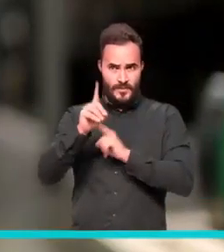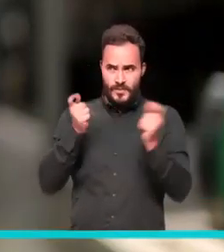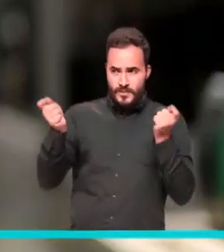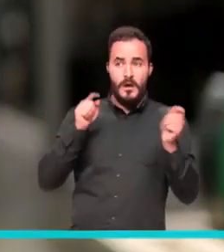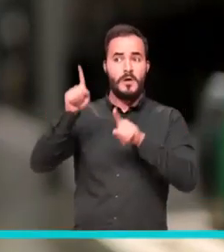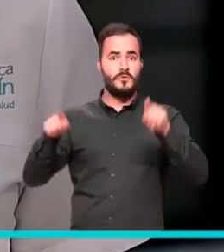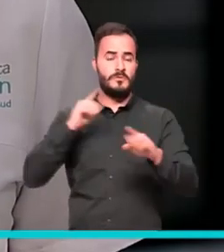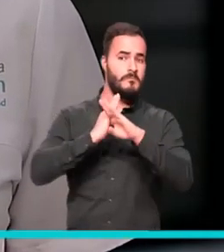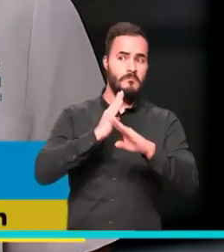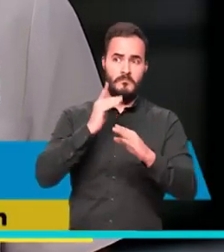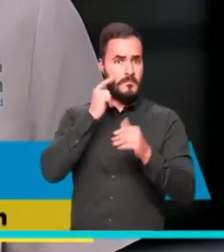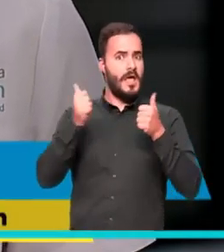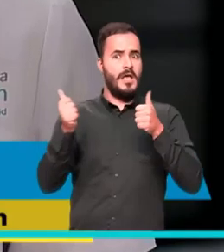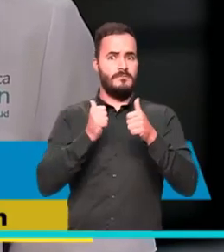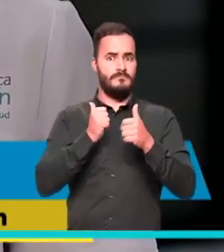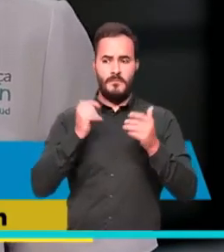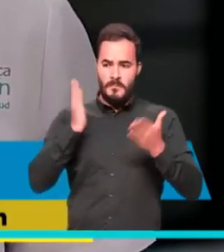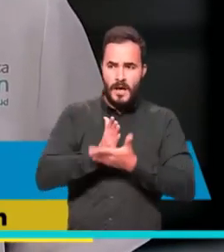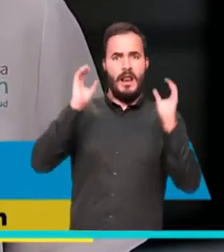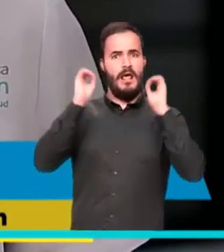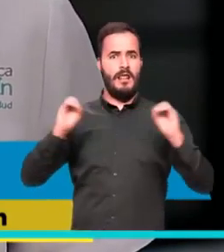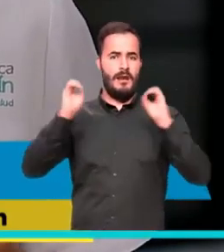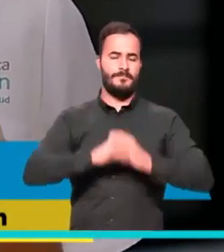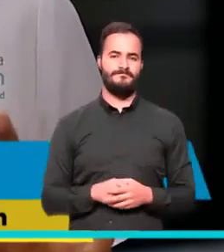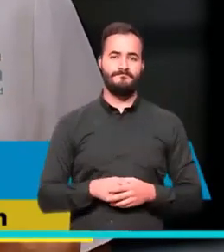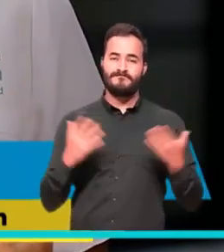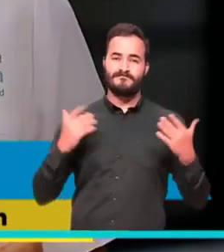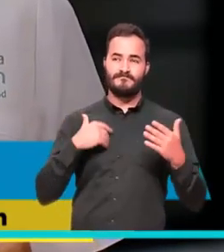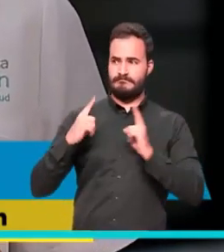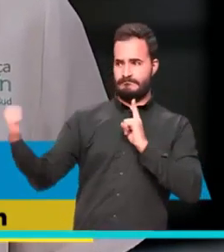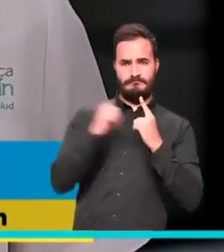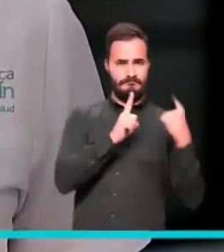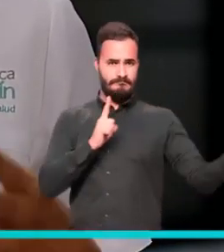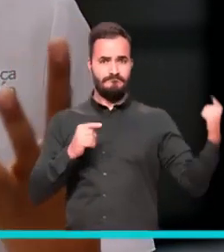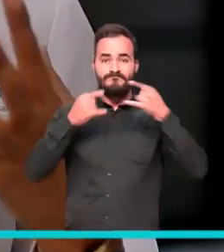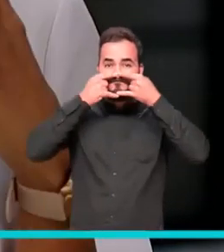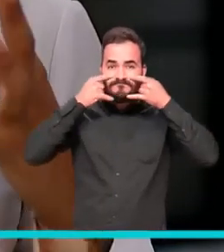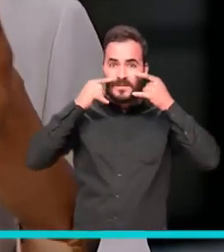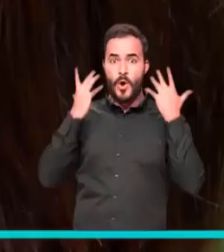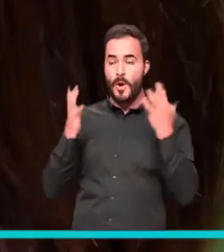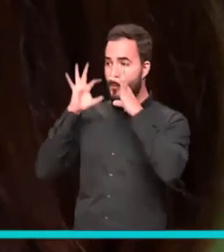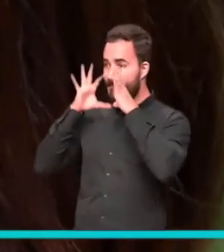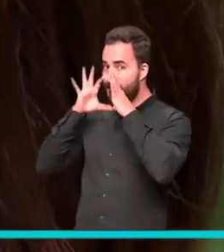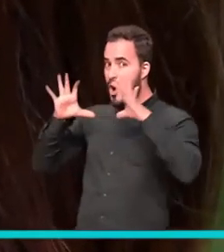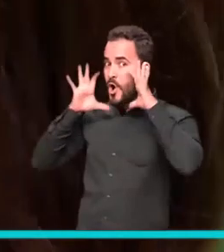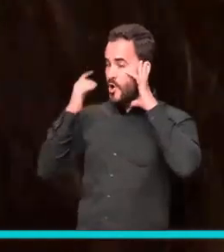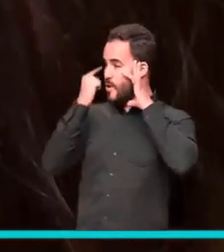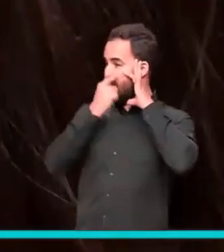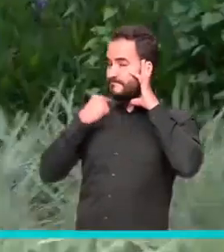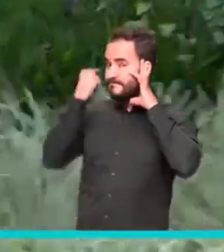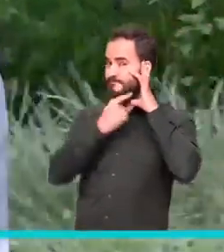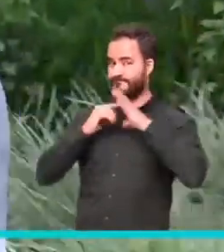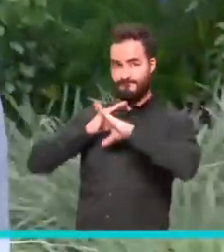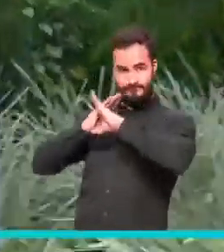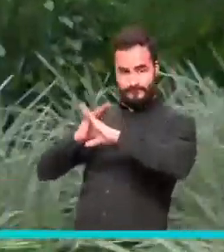a muchos los han tenido a salvo. El distanciamiento social, el uso de la mascarilla, cubriendo nariz y boca, eso es súper